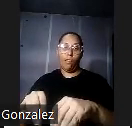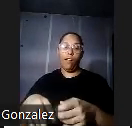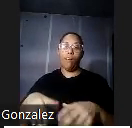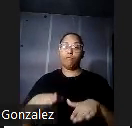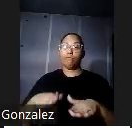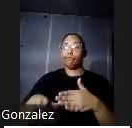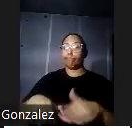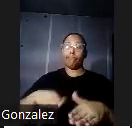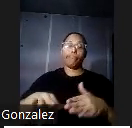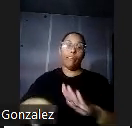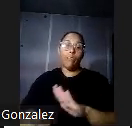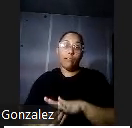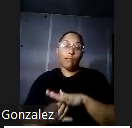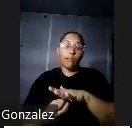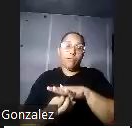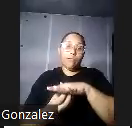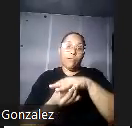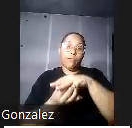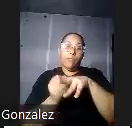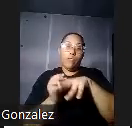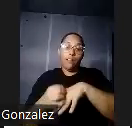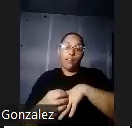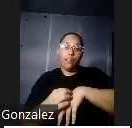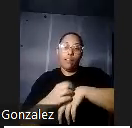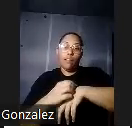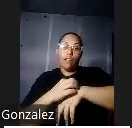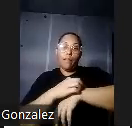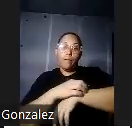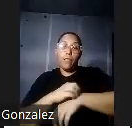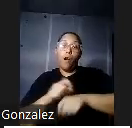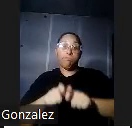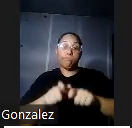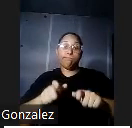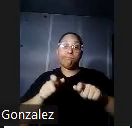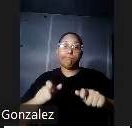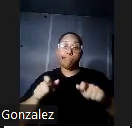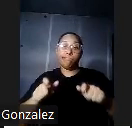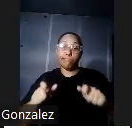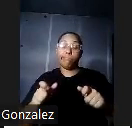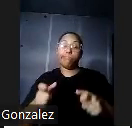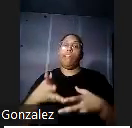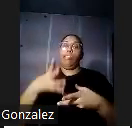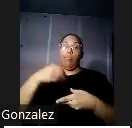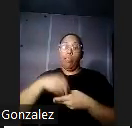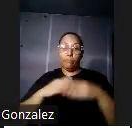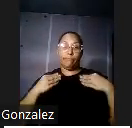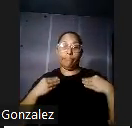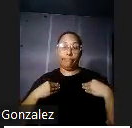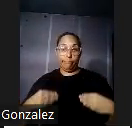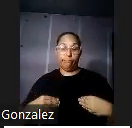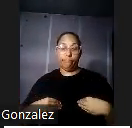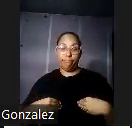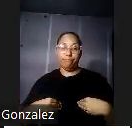a través de la piel y se iba desarrollando dentro del cuerpo de la persona ocasionándole la anemia no voy a entrar en